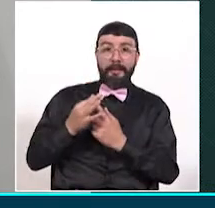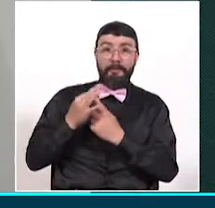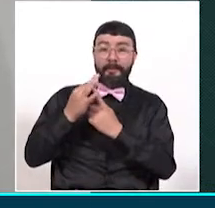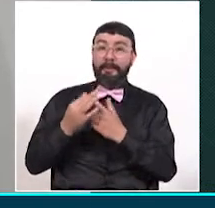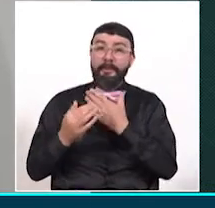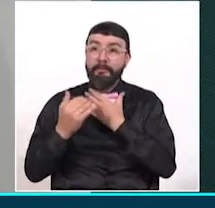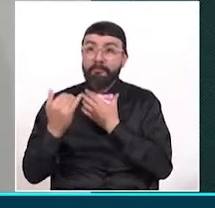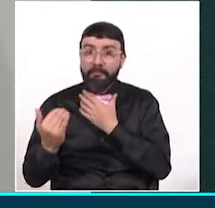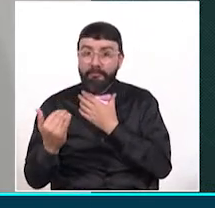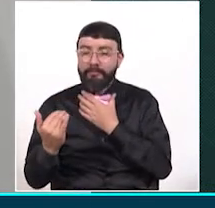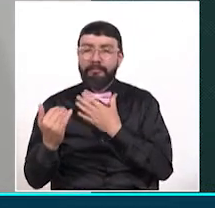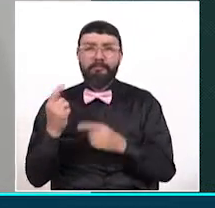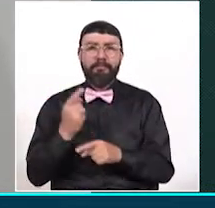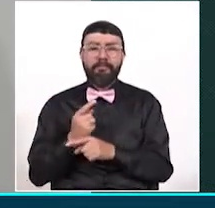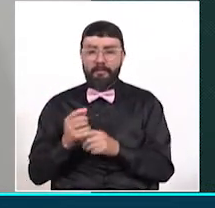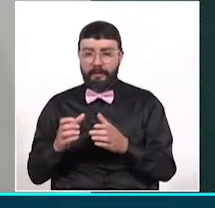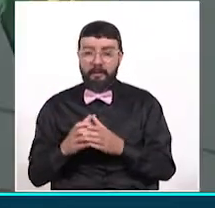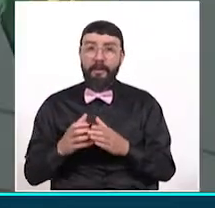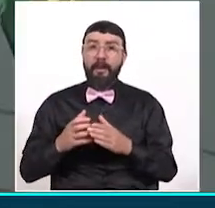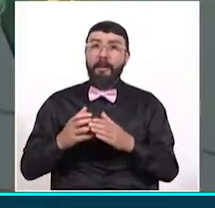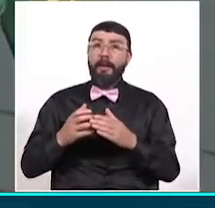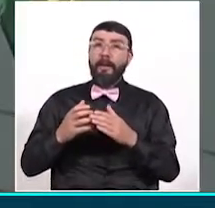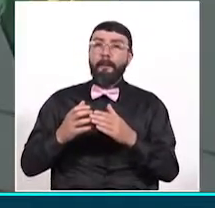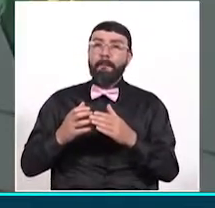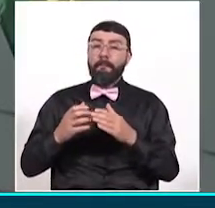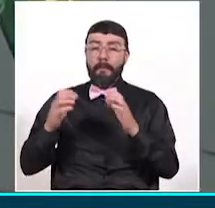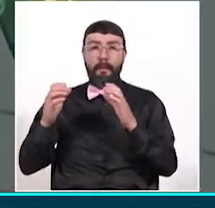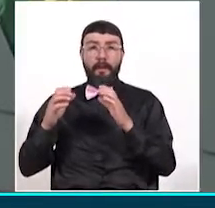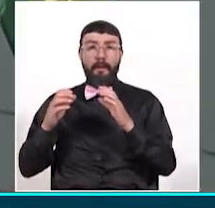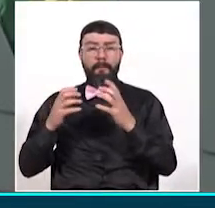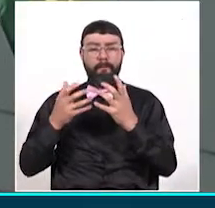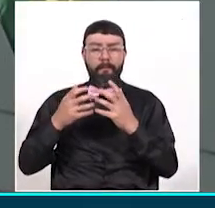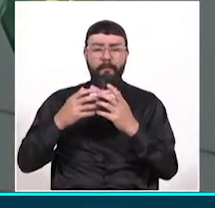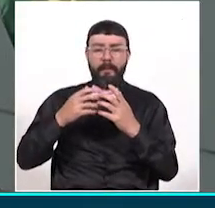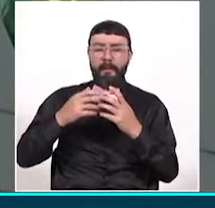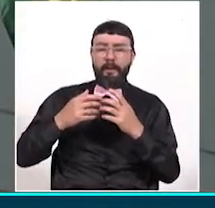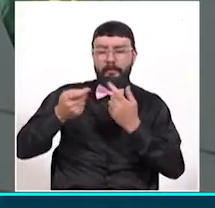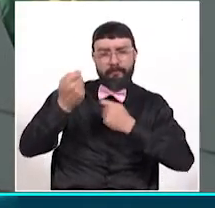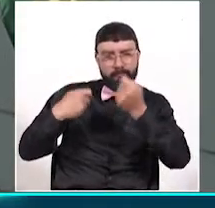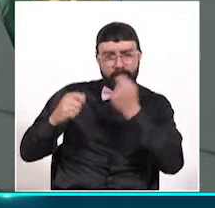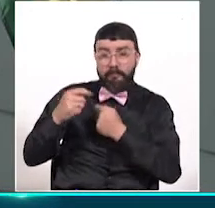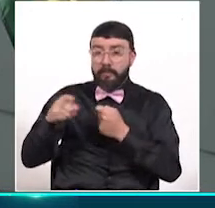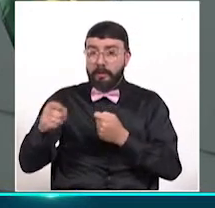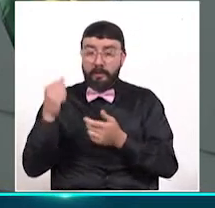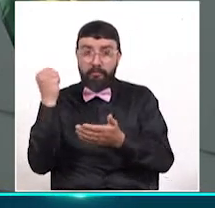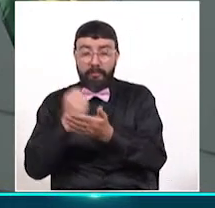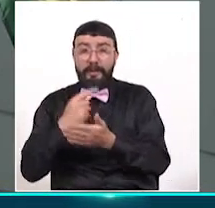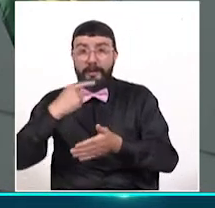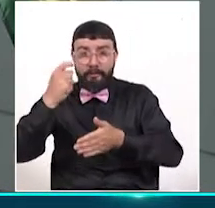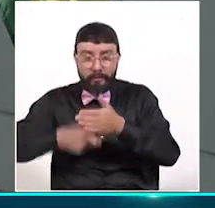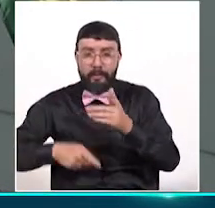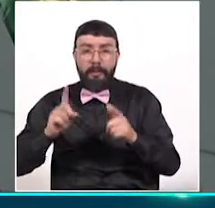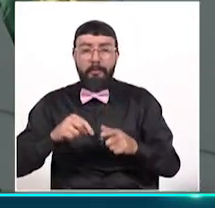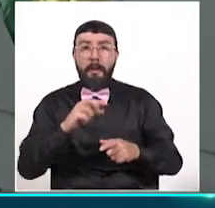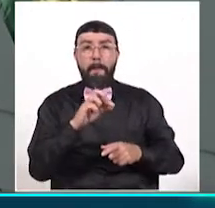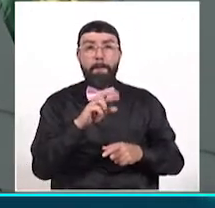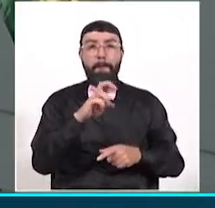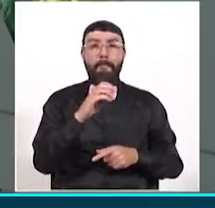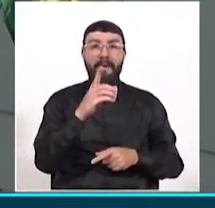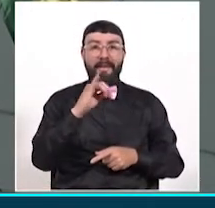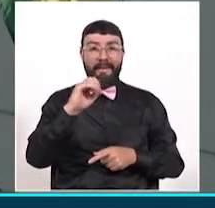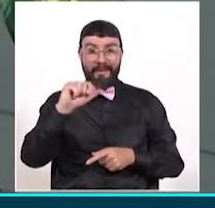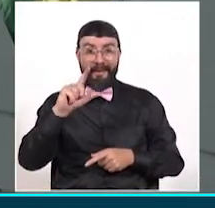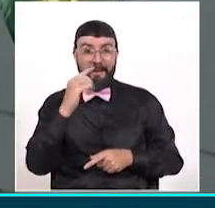del impuesto de industria y comercio, alrededor del impuesto predial y una serie de facilidades para que los empresarios puedan accesar y